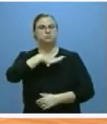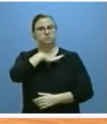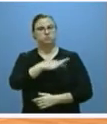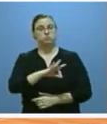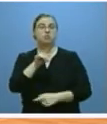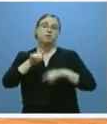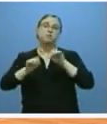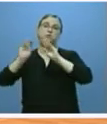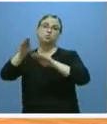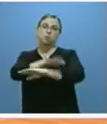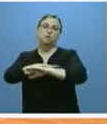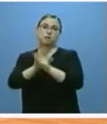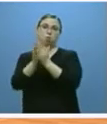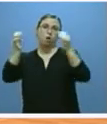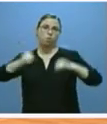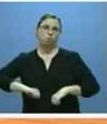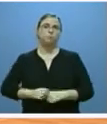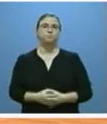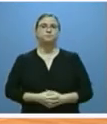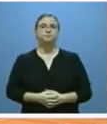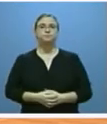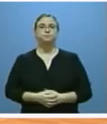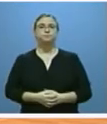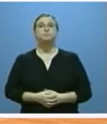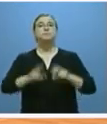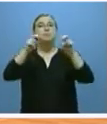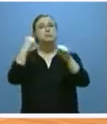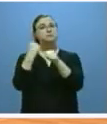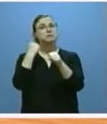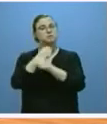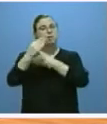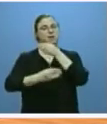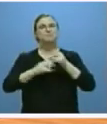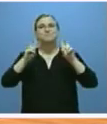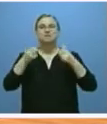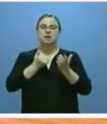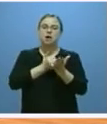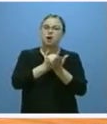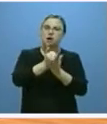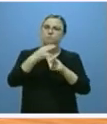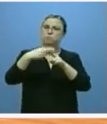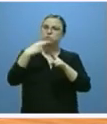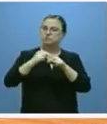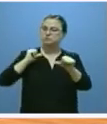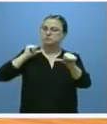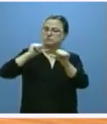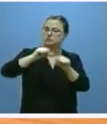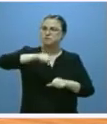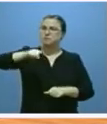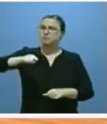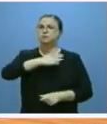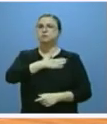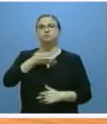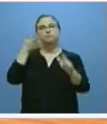acordar el Estado. Por lo que se refiere al trabajo realizado dentro de la política agraria en los últimos meses quiero destacar